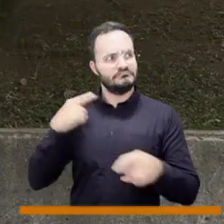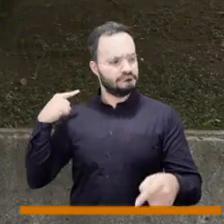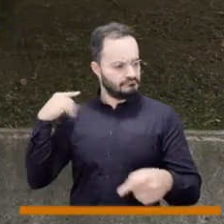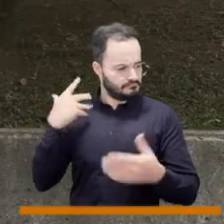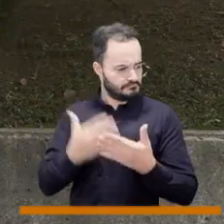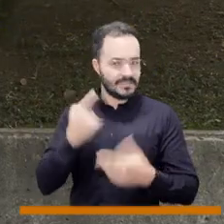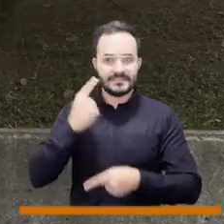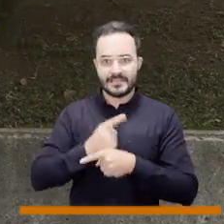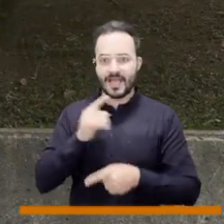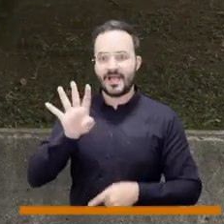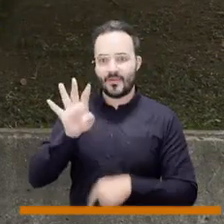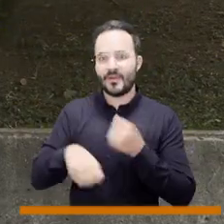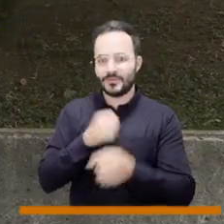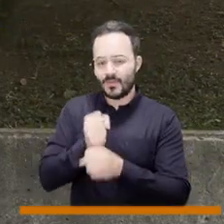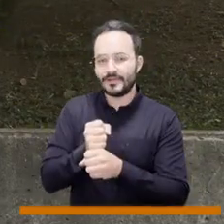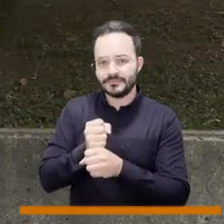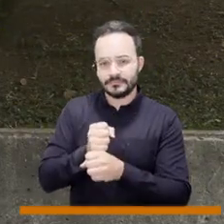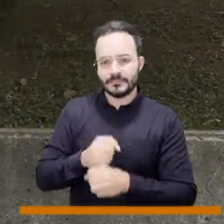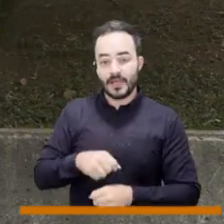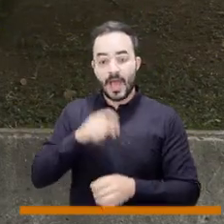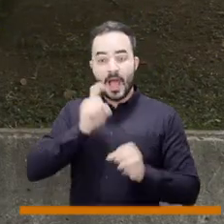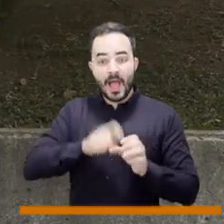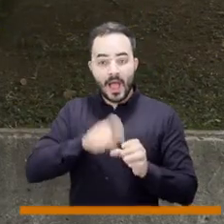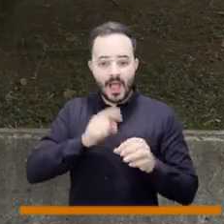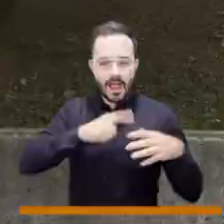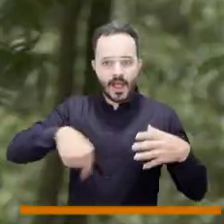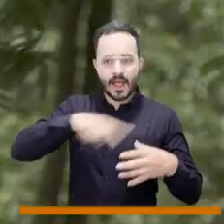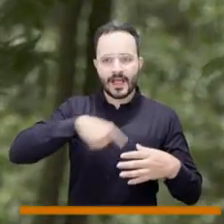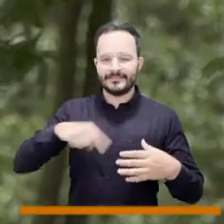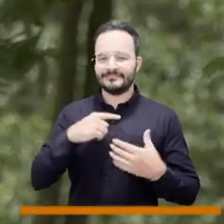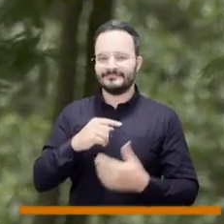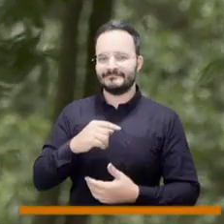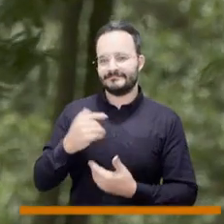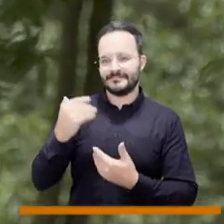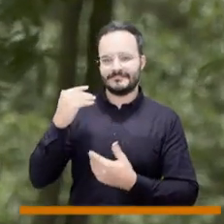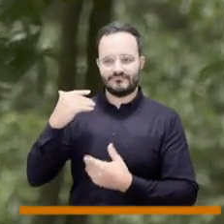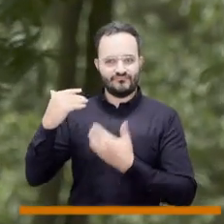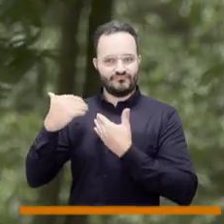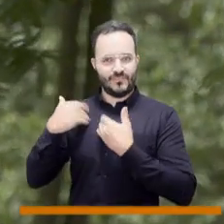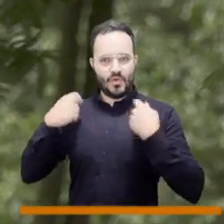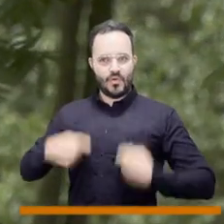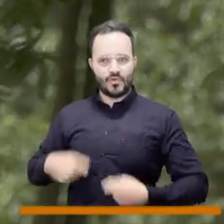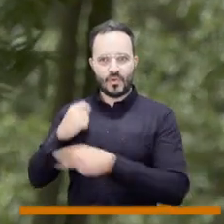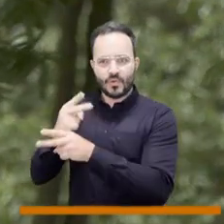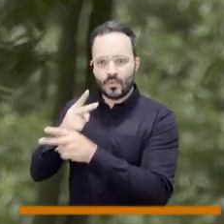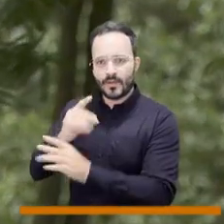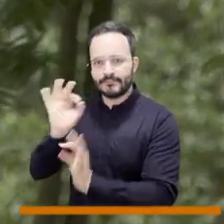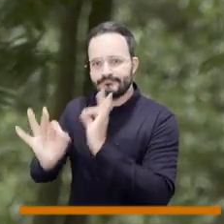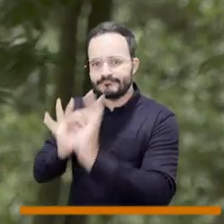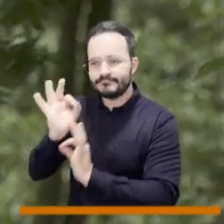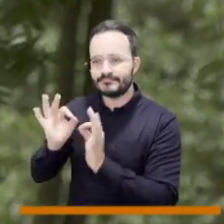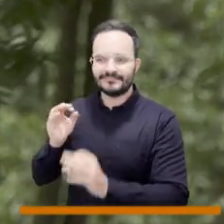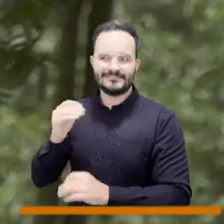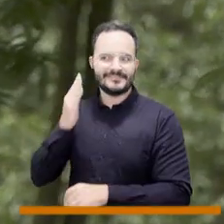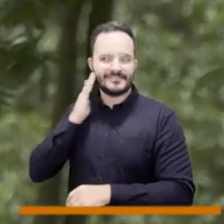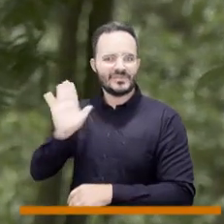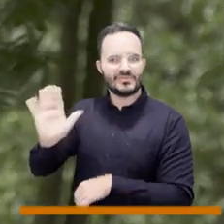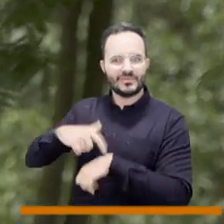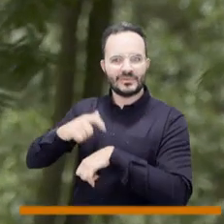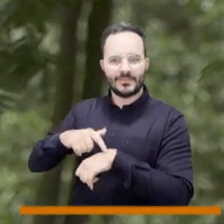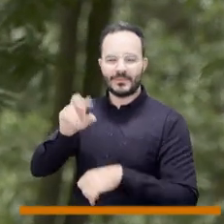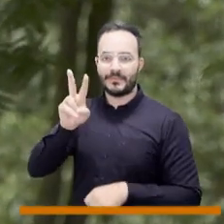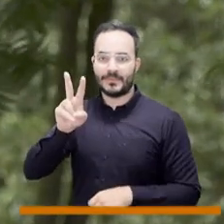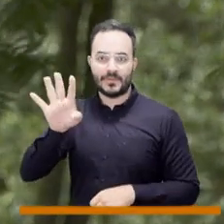casi este año vamos a cumplir cuatro años Las cuidadoras y cuidadores, como ellos trabajan